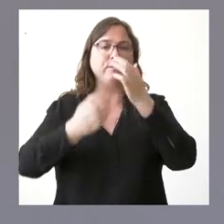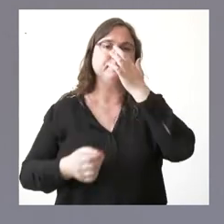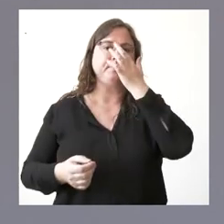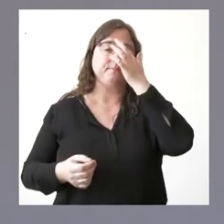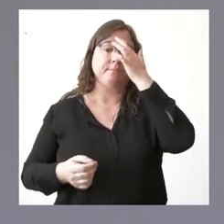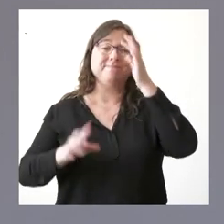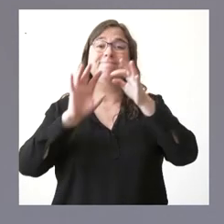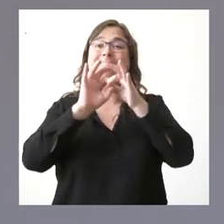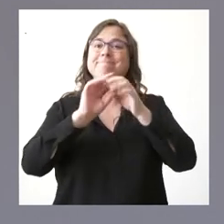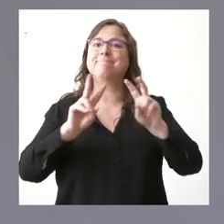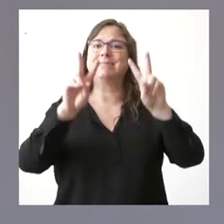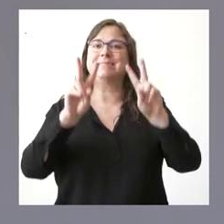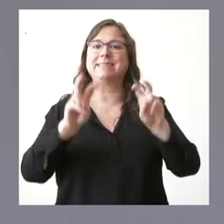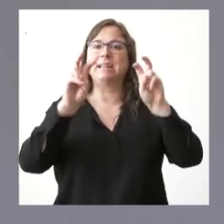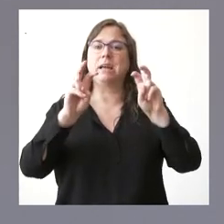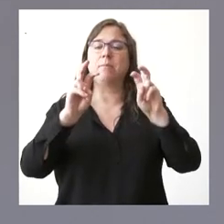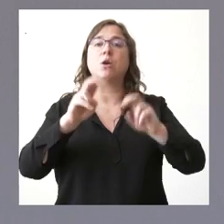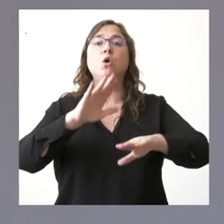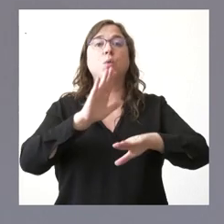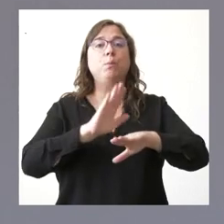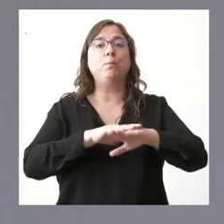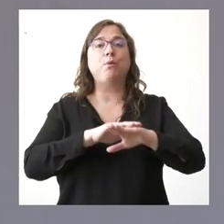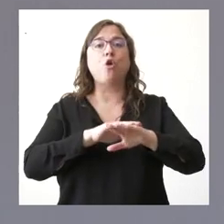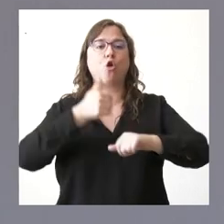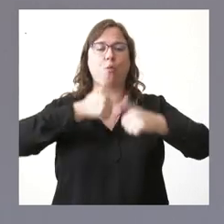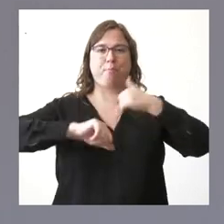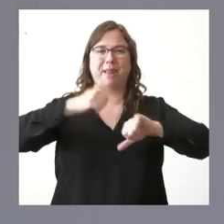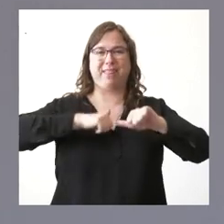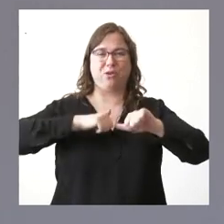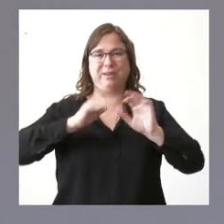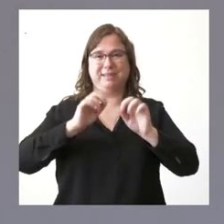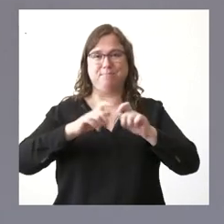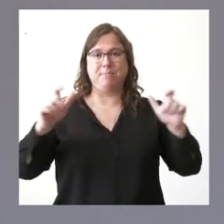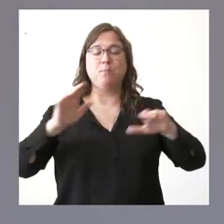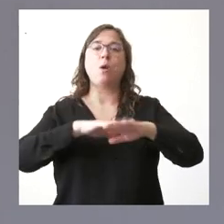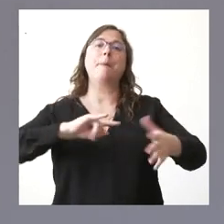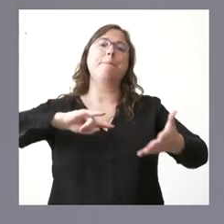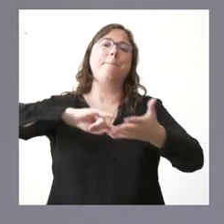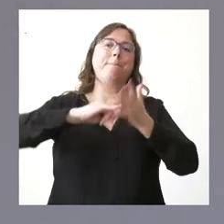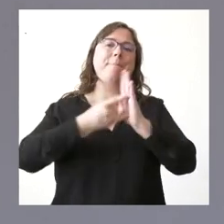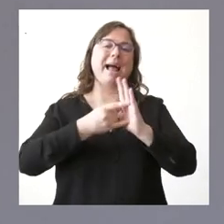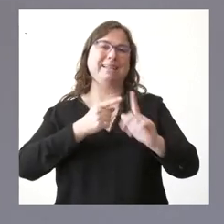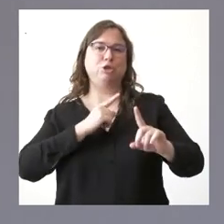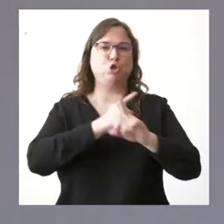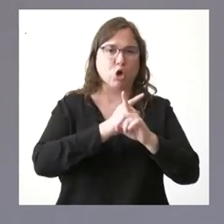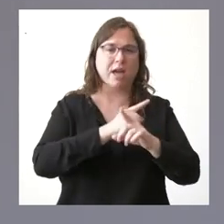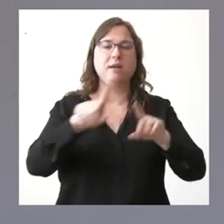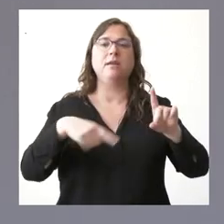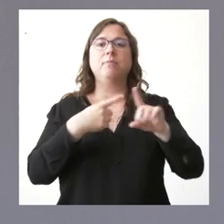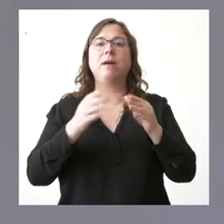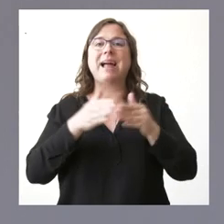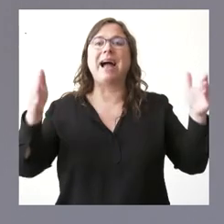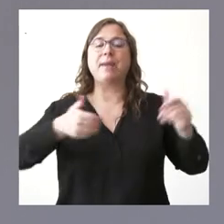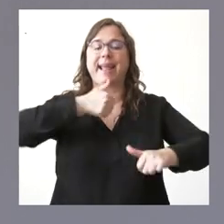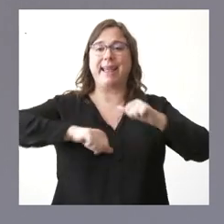especialmente vinculado al aumento de la actividad quirúrgica como consecuencia del plan de choques, como consecuencia de la apertura de los